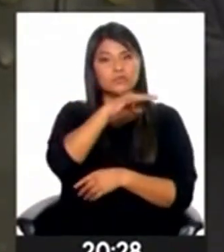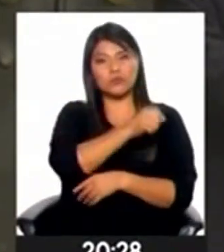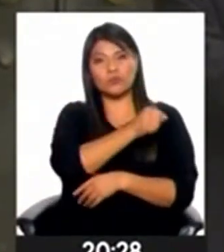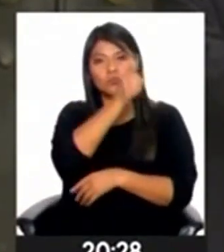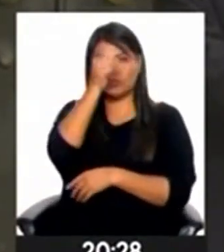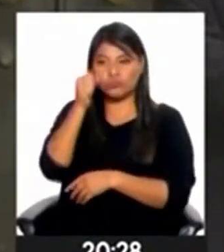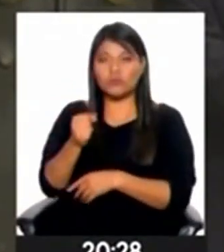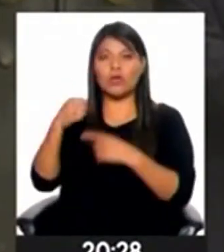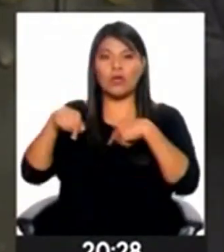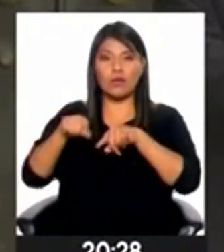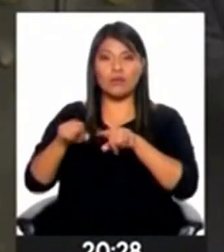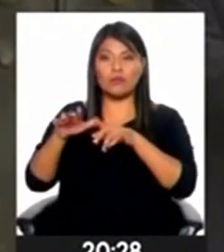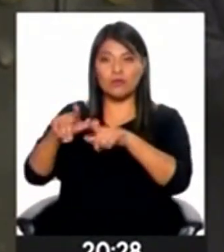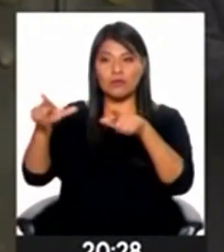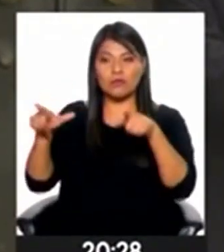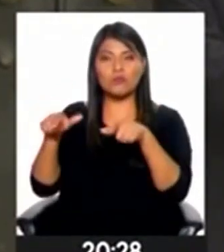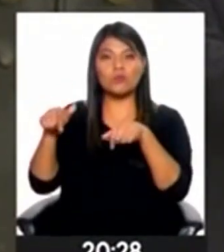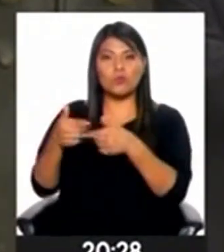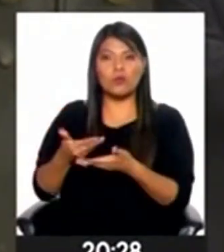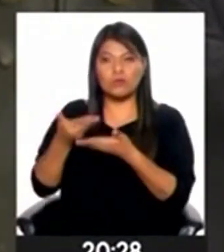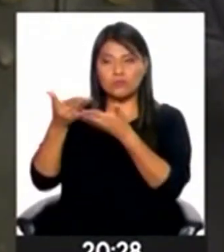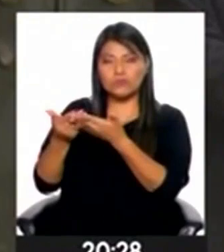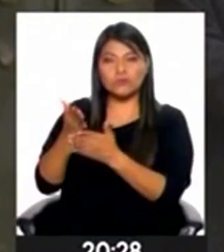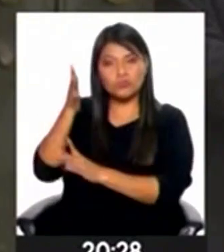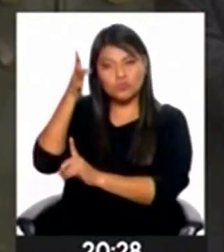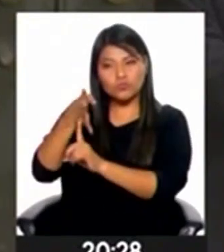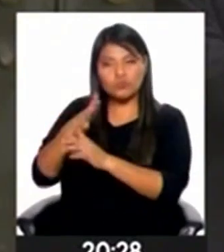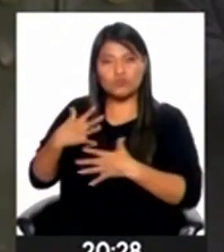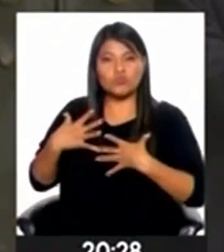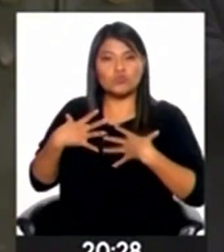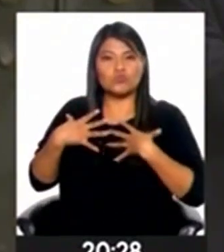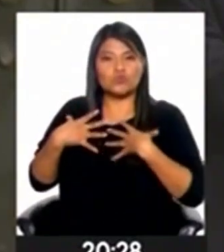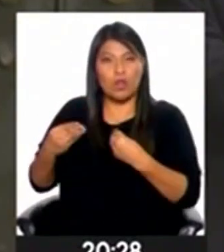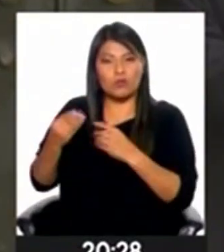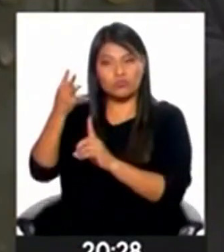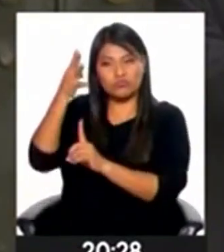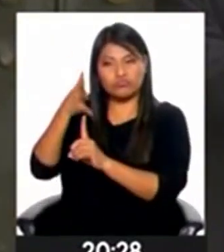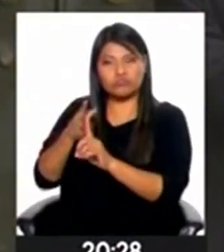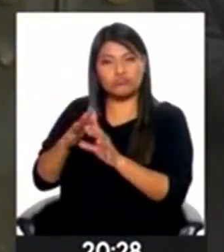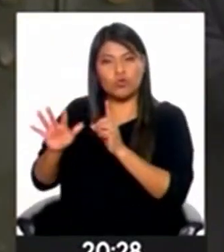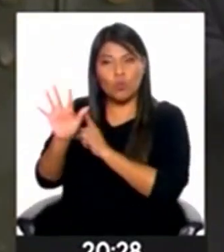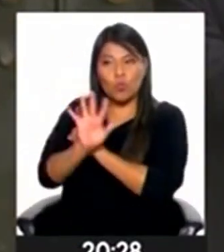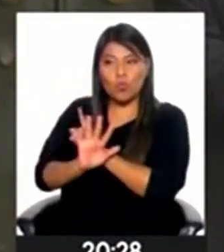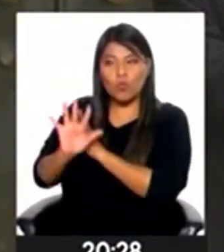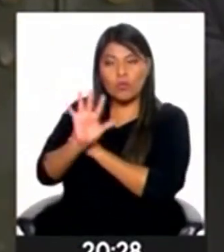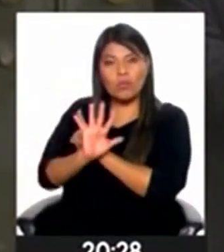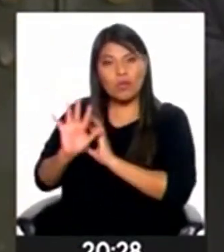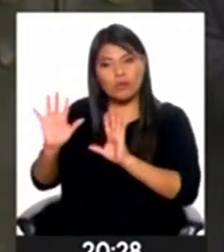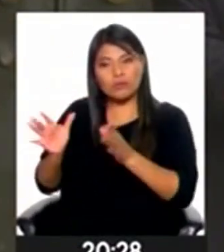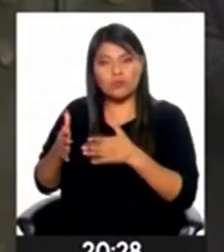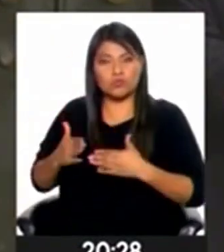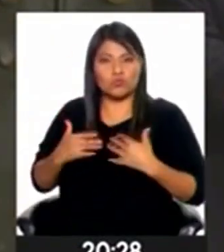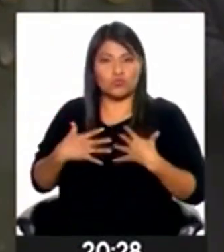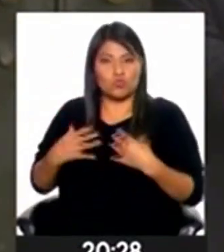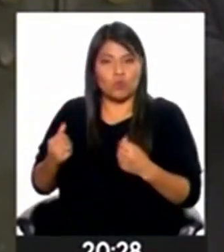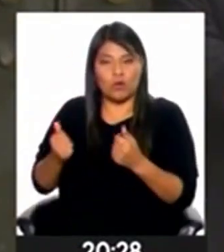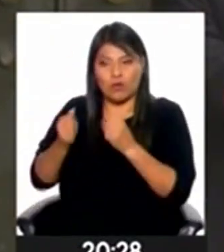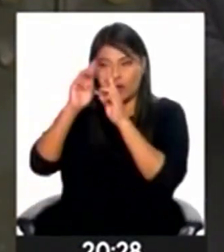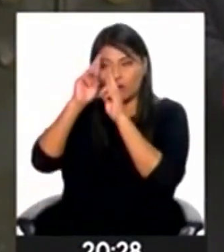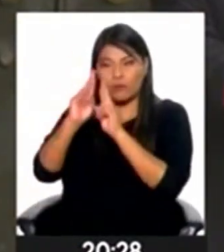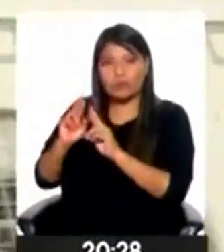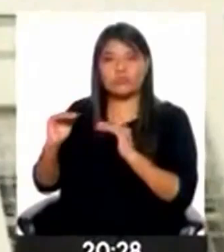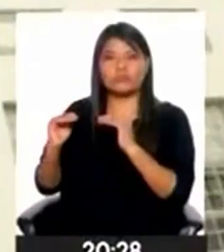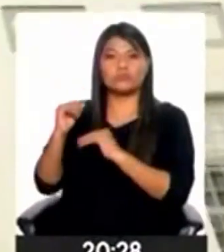Instituto Materno tener la evaluación de su salud. Velaremos por que se resguarde su salud integral y se restituye sus derechos